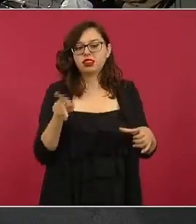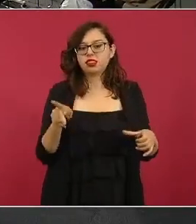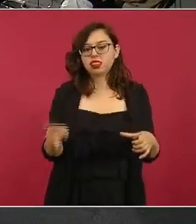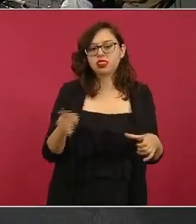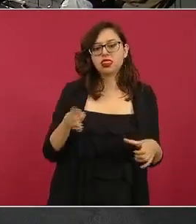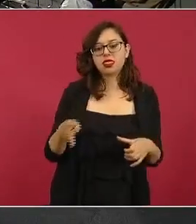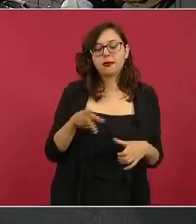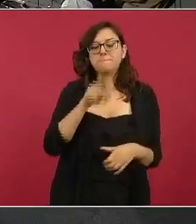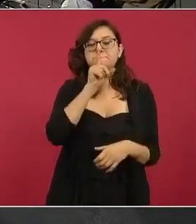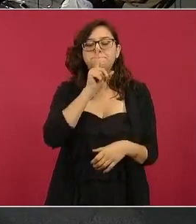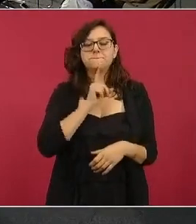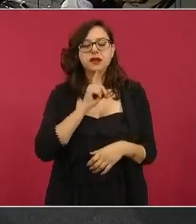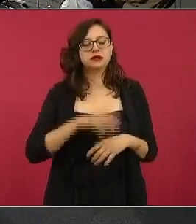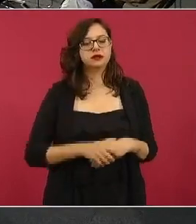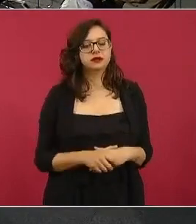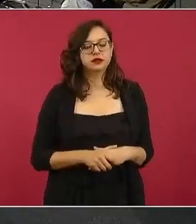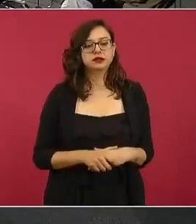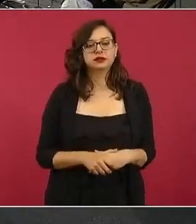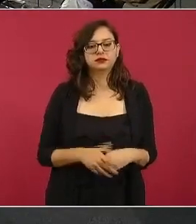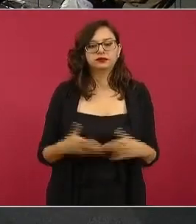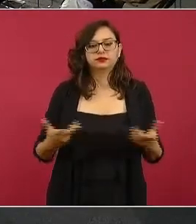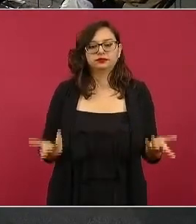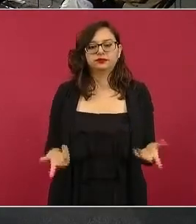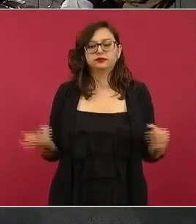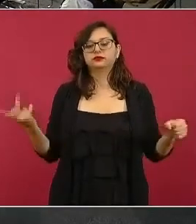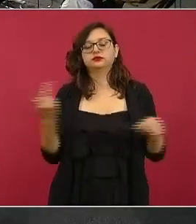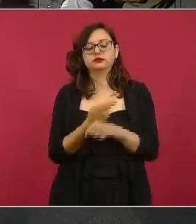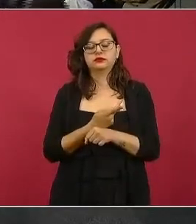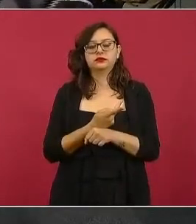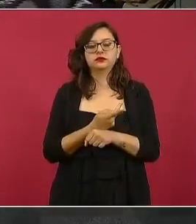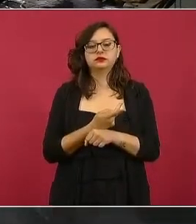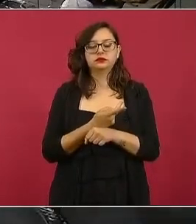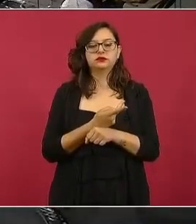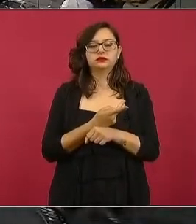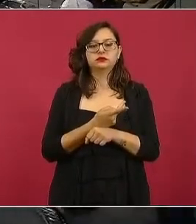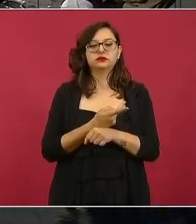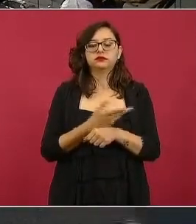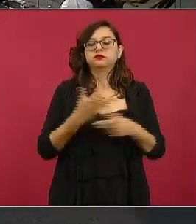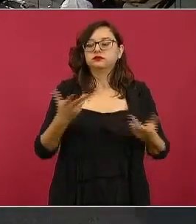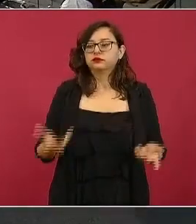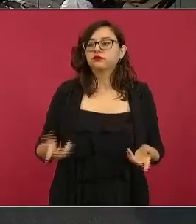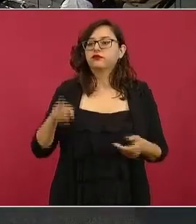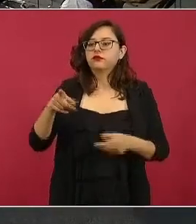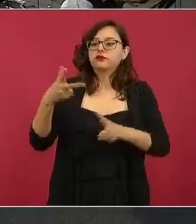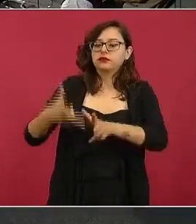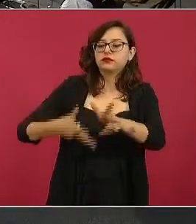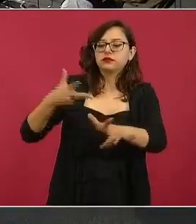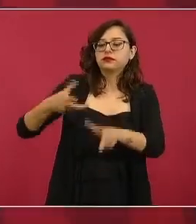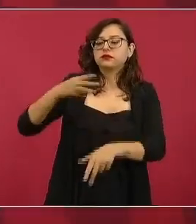están ahora alimentando de que se destruye con el tren Maya